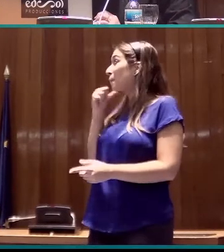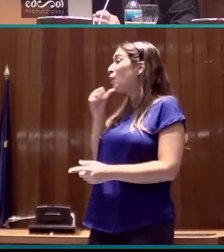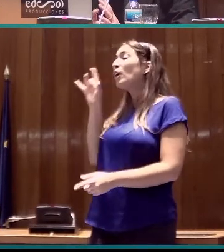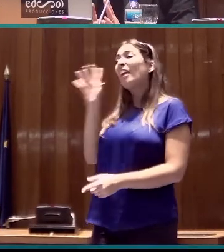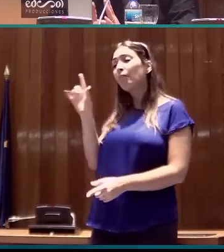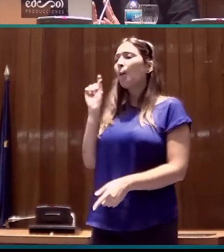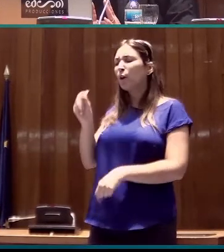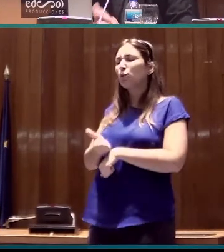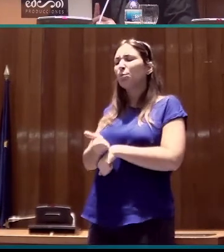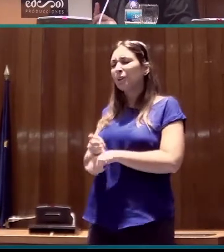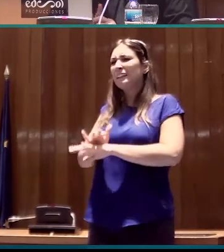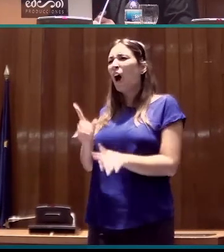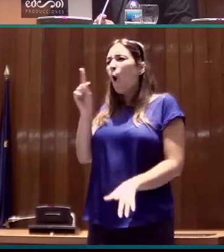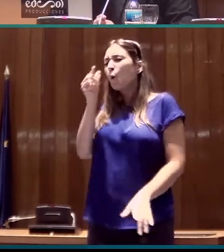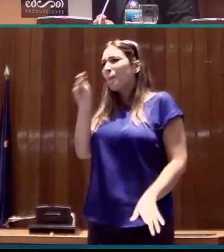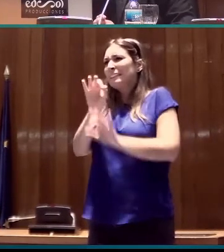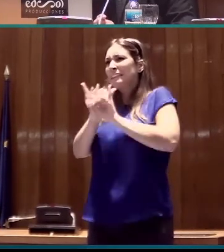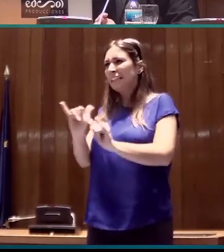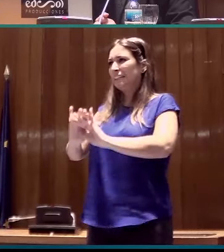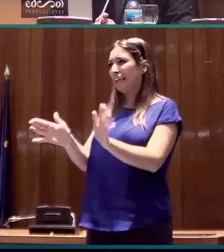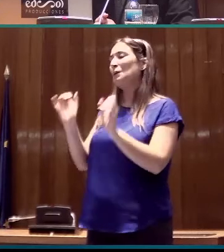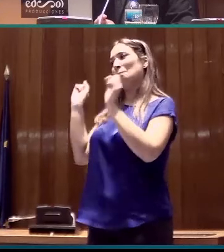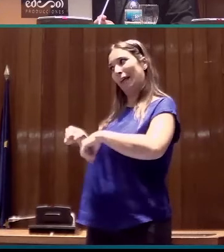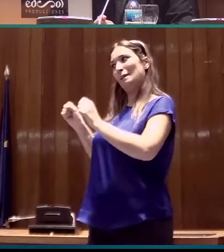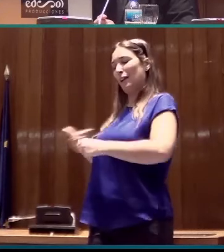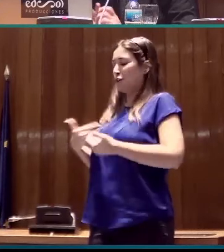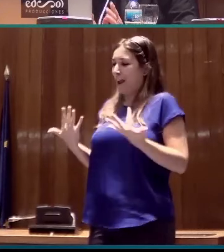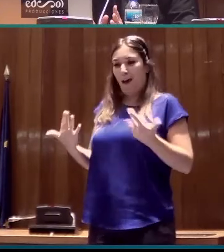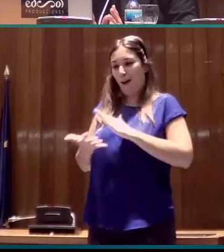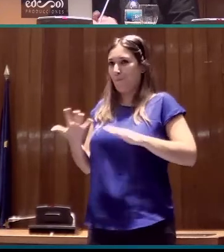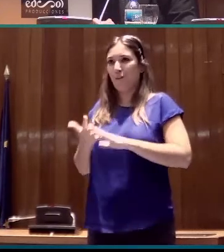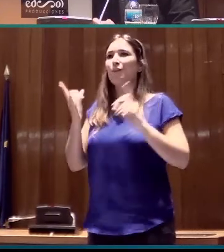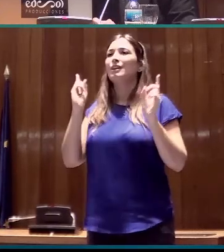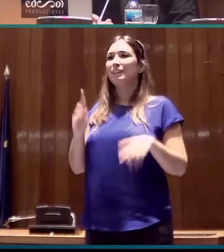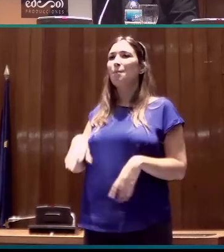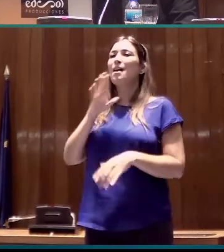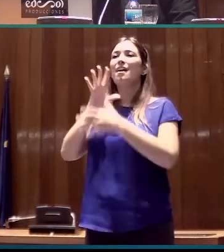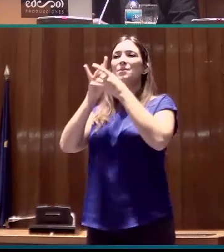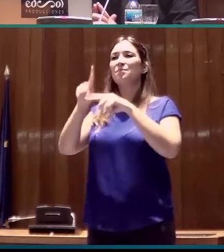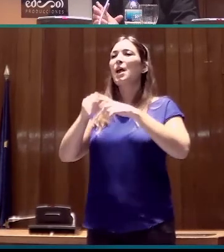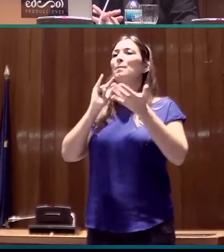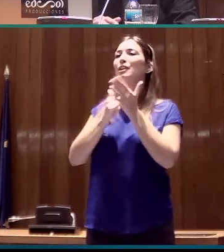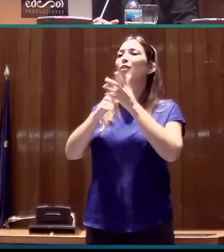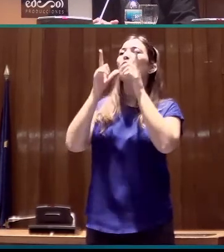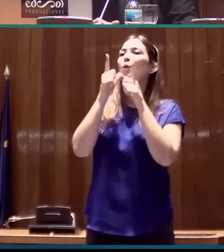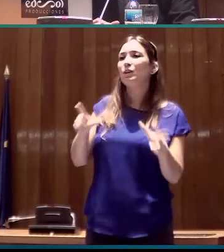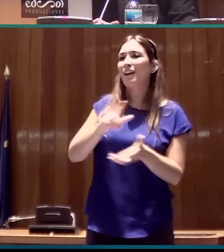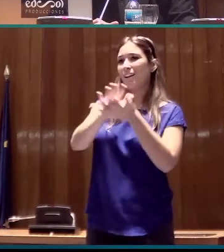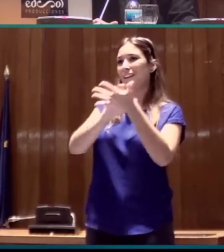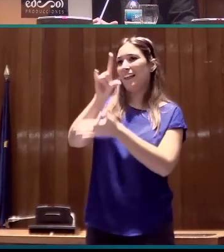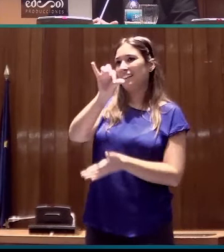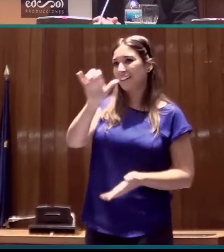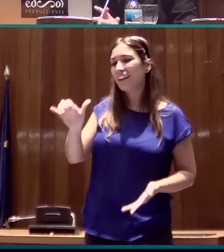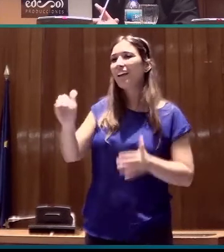minutos y no te voy a dejar hablar ni uno más, así que voy bastante rápido. El papel del hablante nativo en la planificación lingüística de la lengua de signos